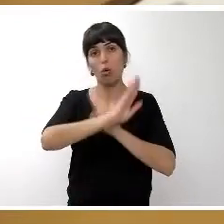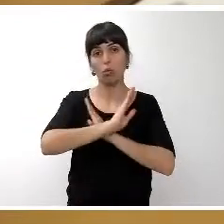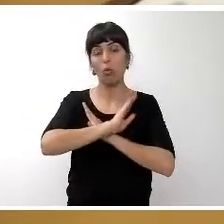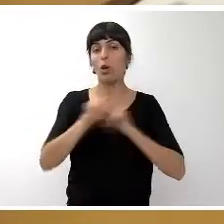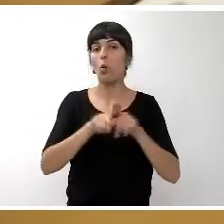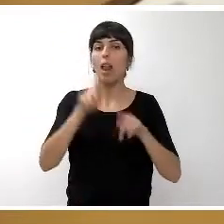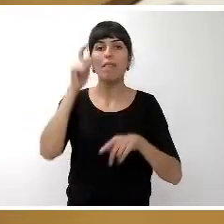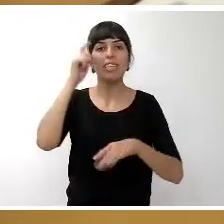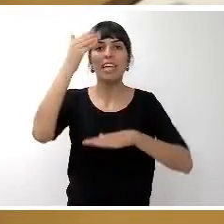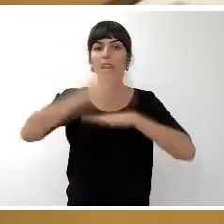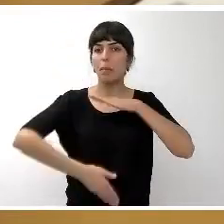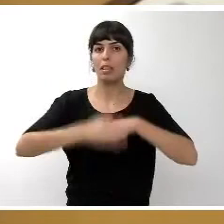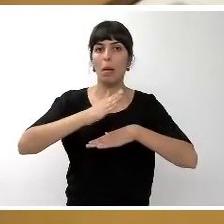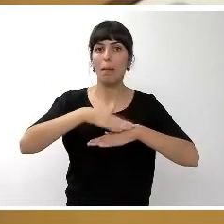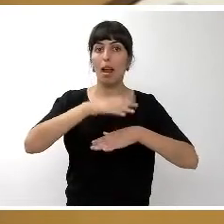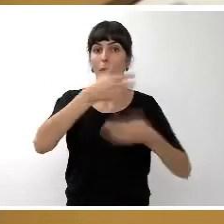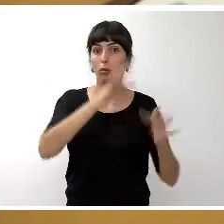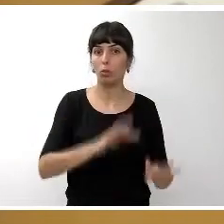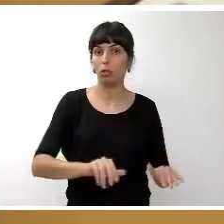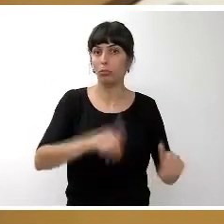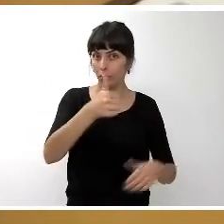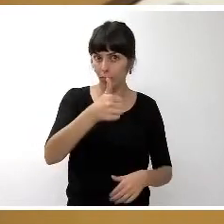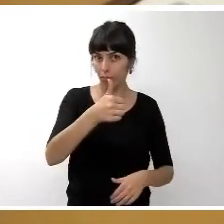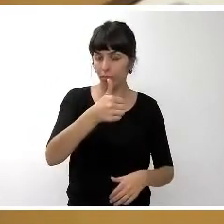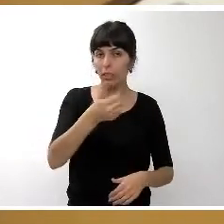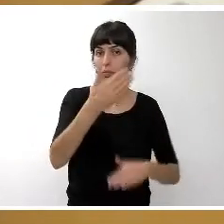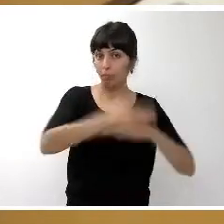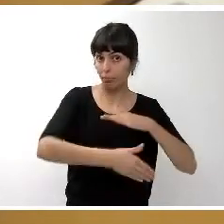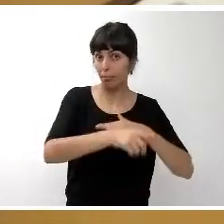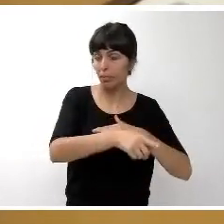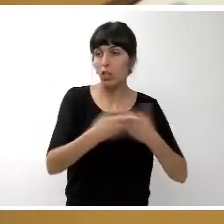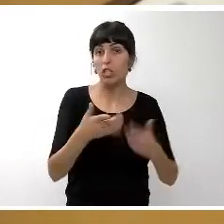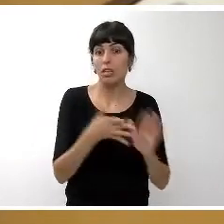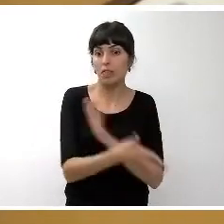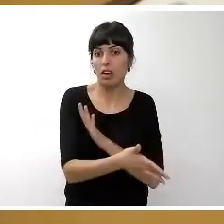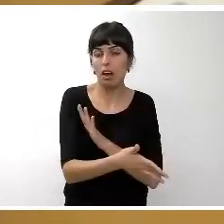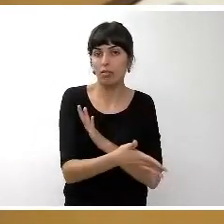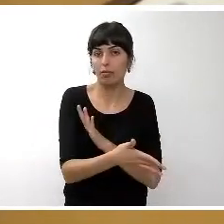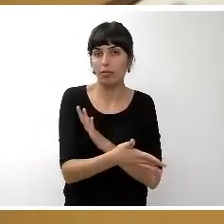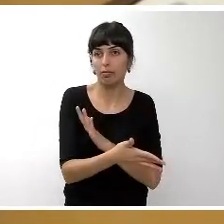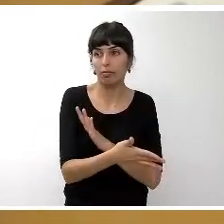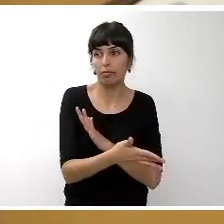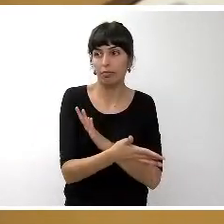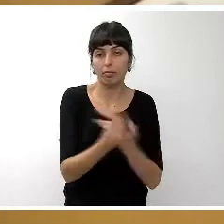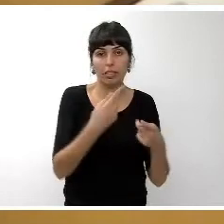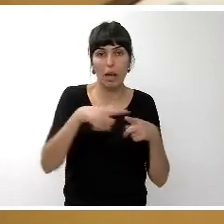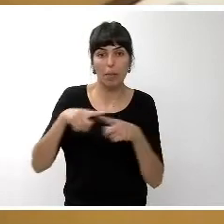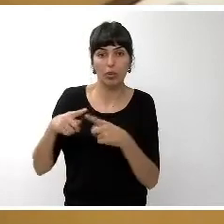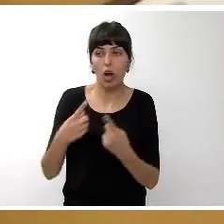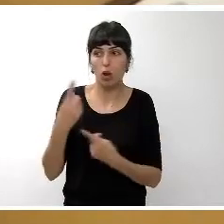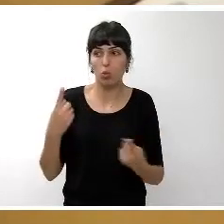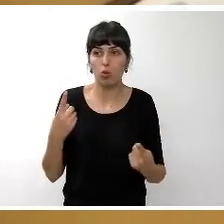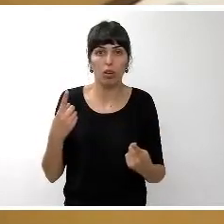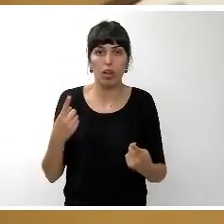inicial de los presupuestos y esto conlleva a determinados aspectos que no van a participar de forma